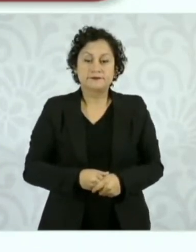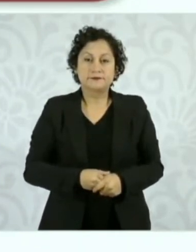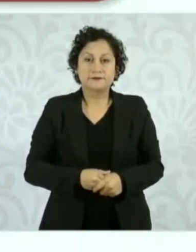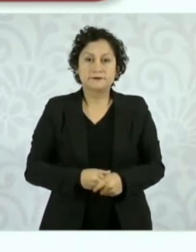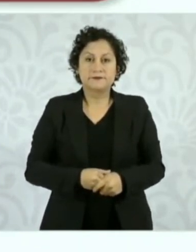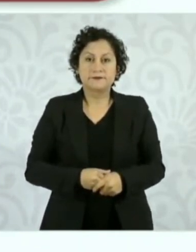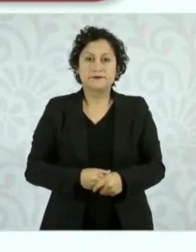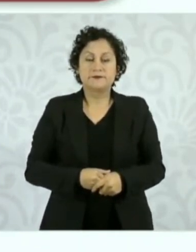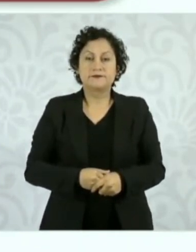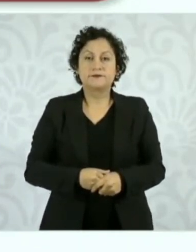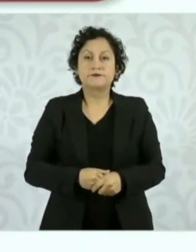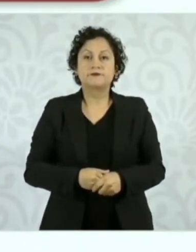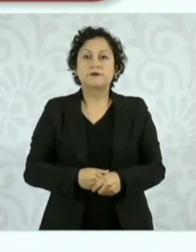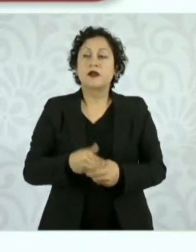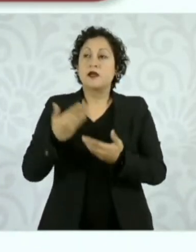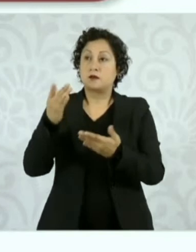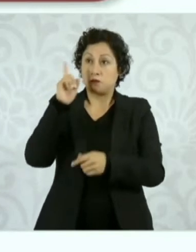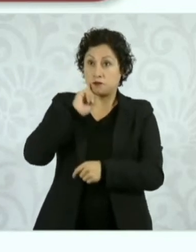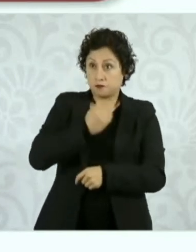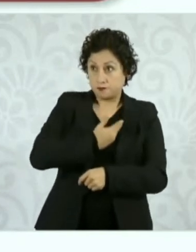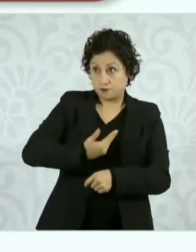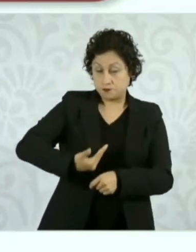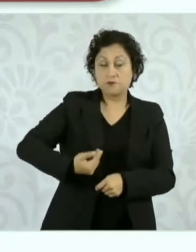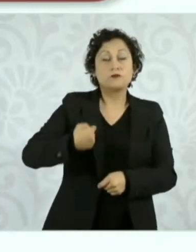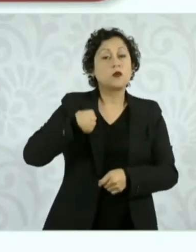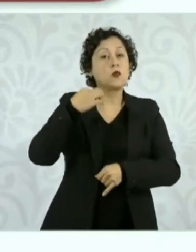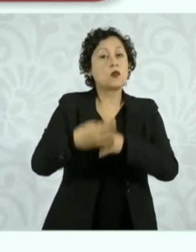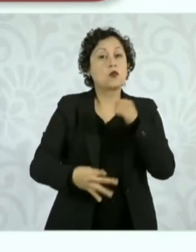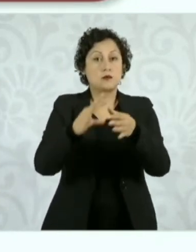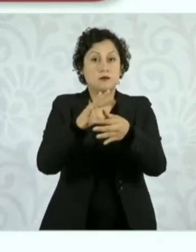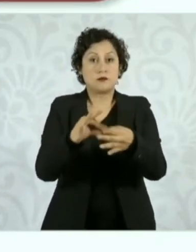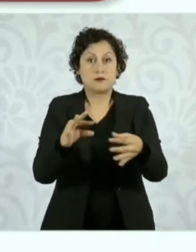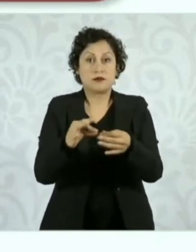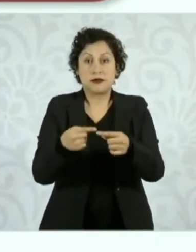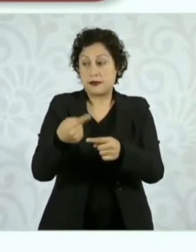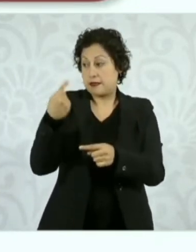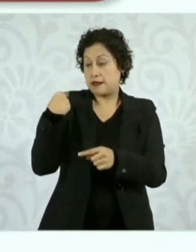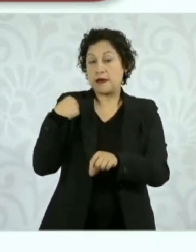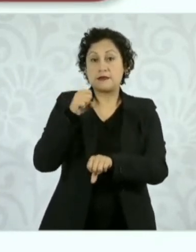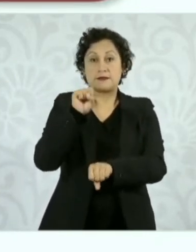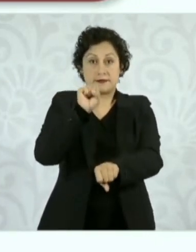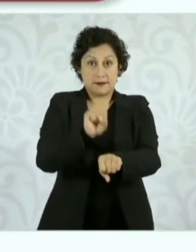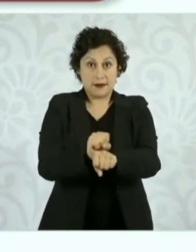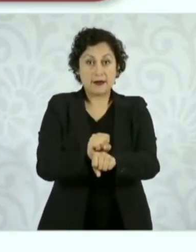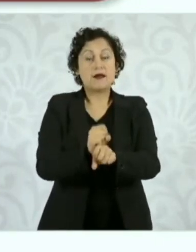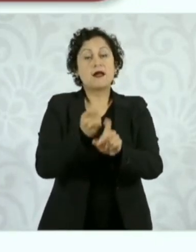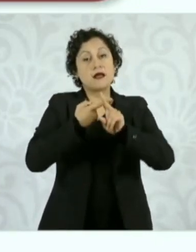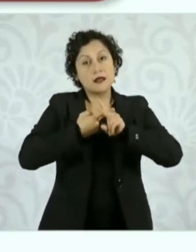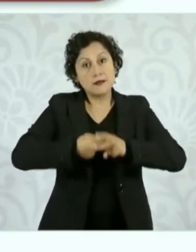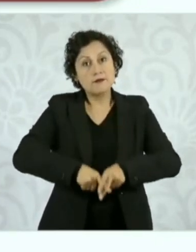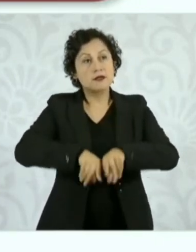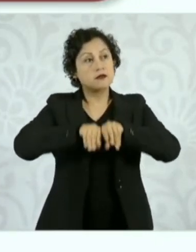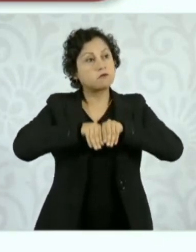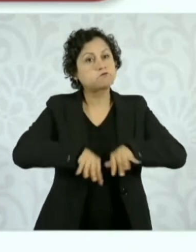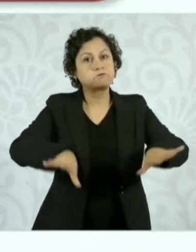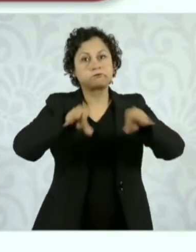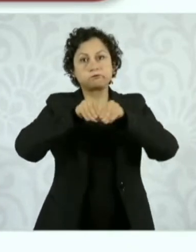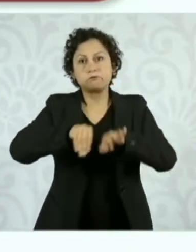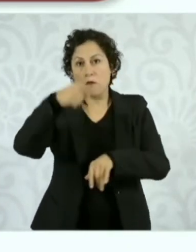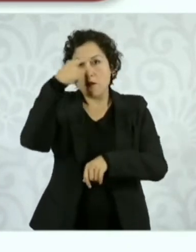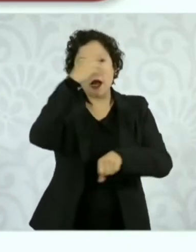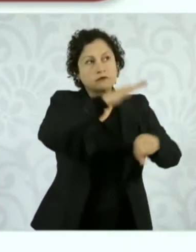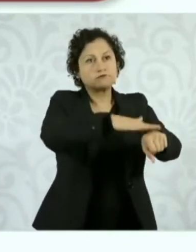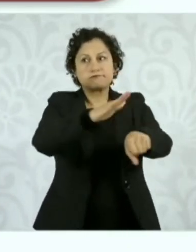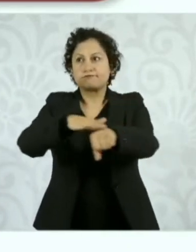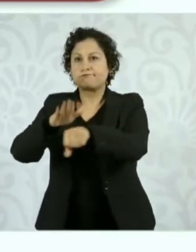informamos, presidenta, que la semana pasada iniciamos una campaña informativa para que los establecimientos comerciales